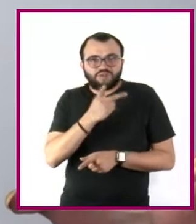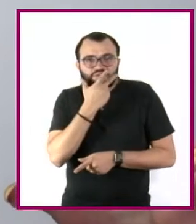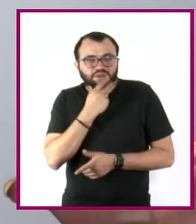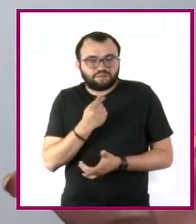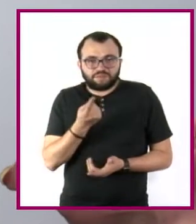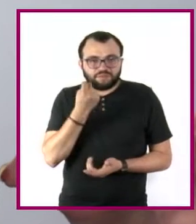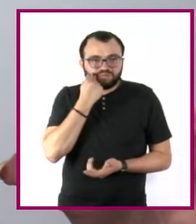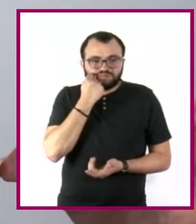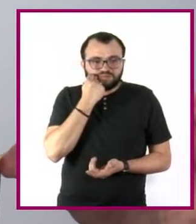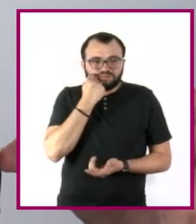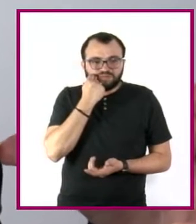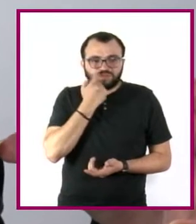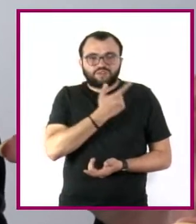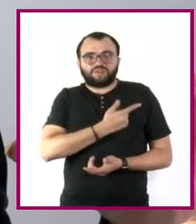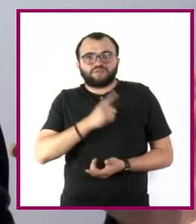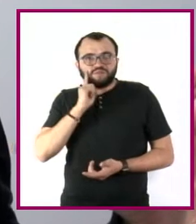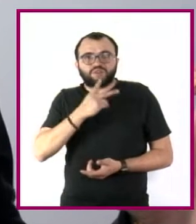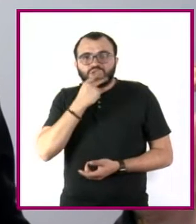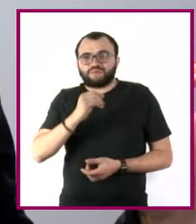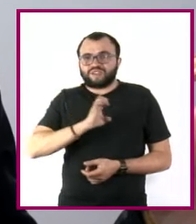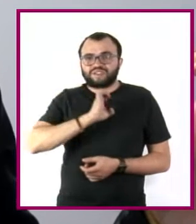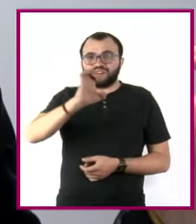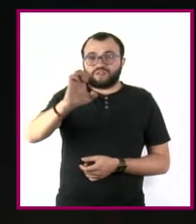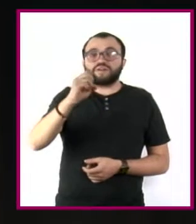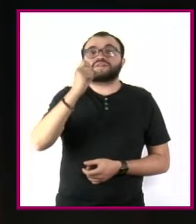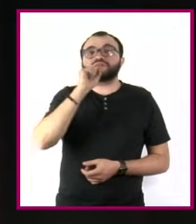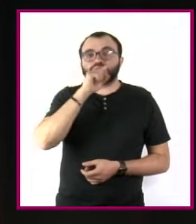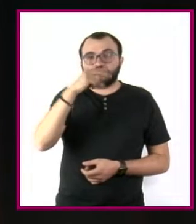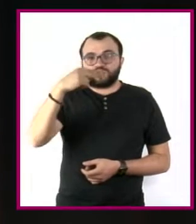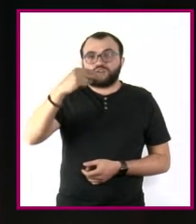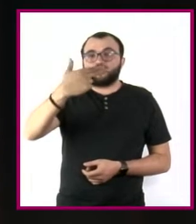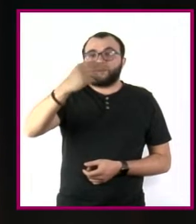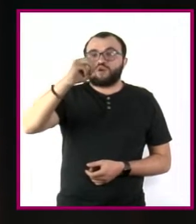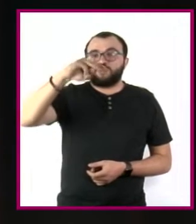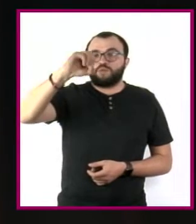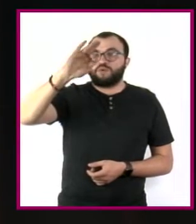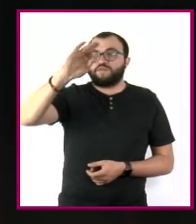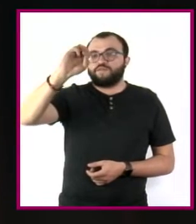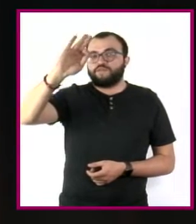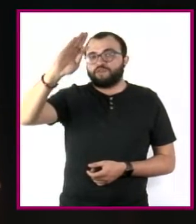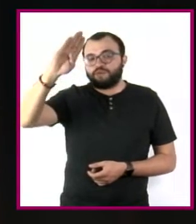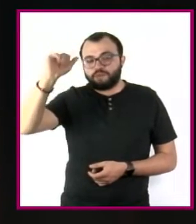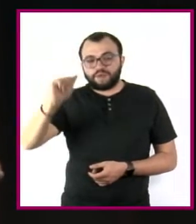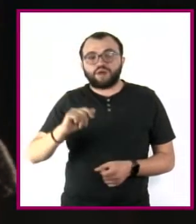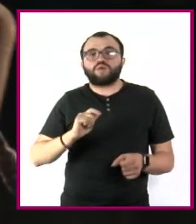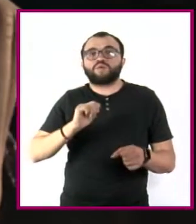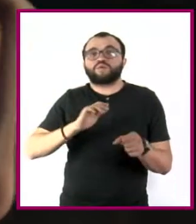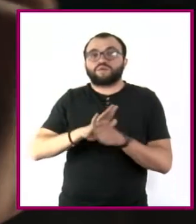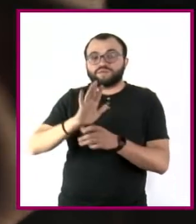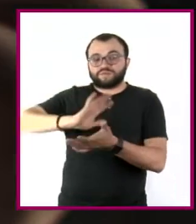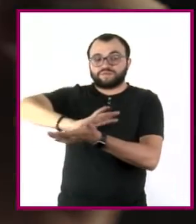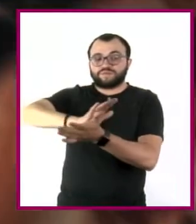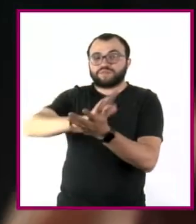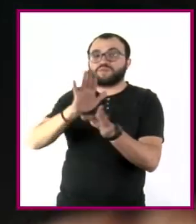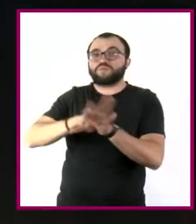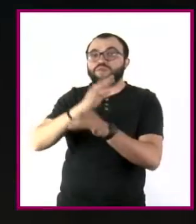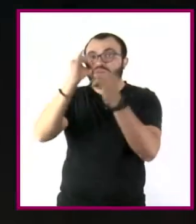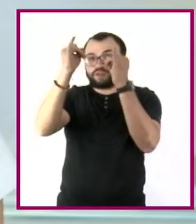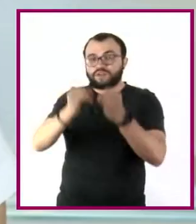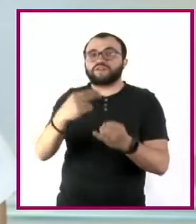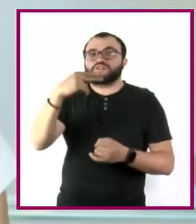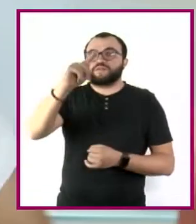hacia la orientación sexual se llama también homofobia. Si se trata de discriminación por identidad de género, se denomina también